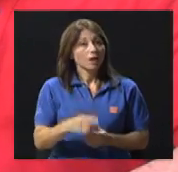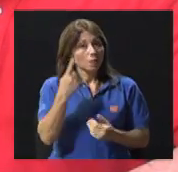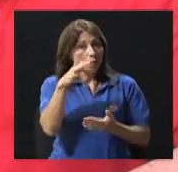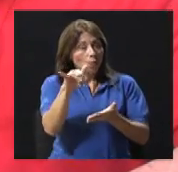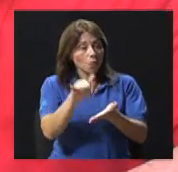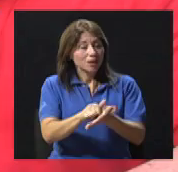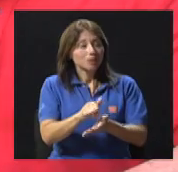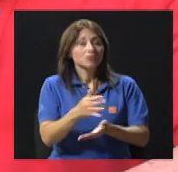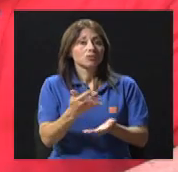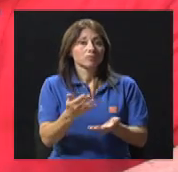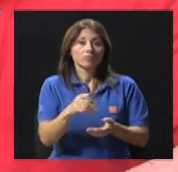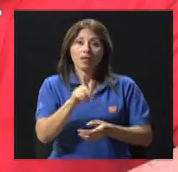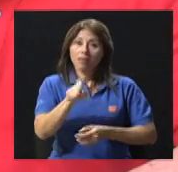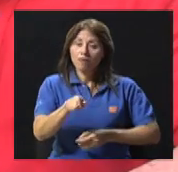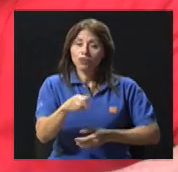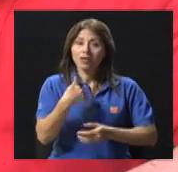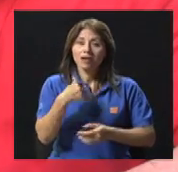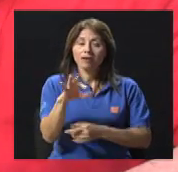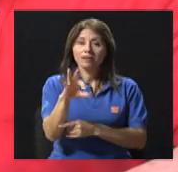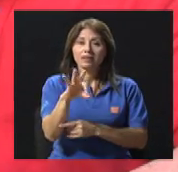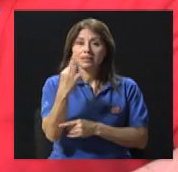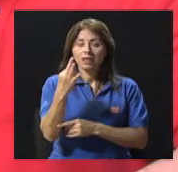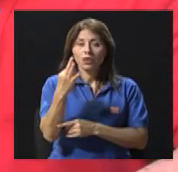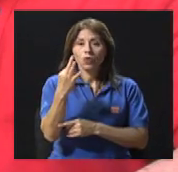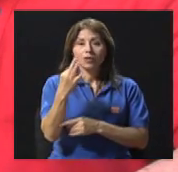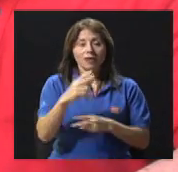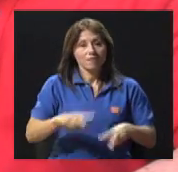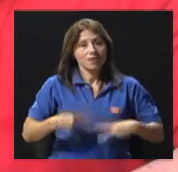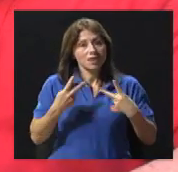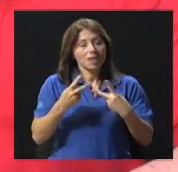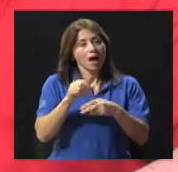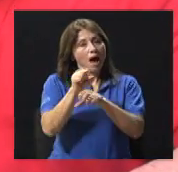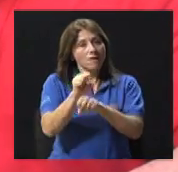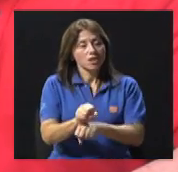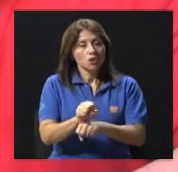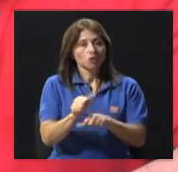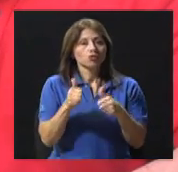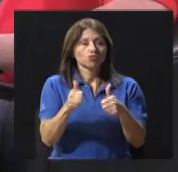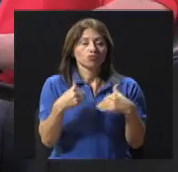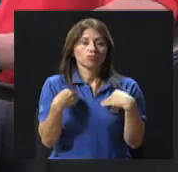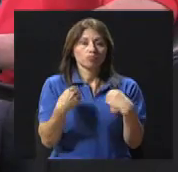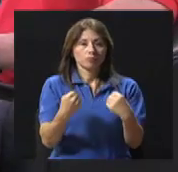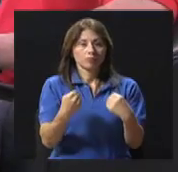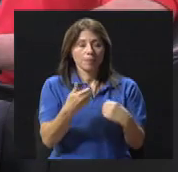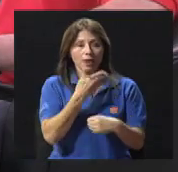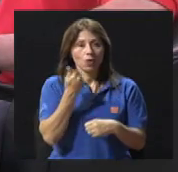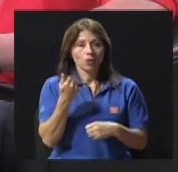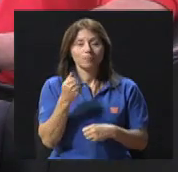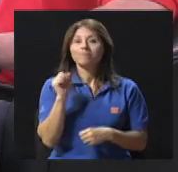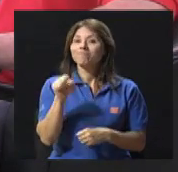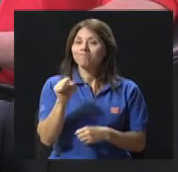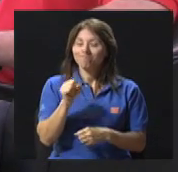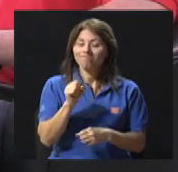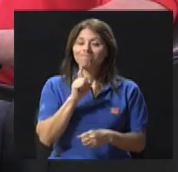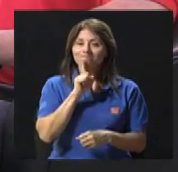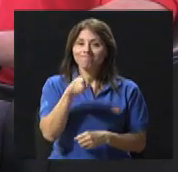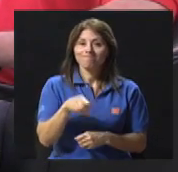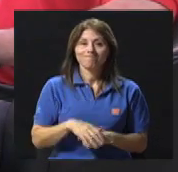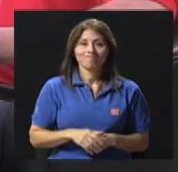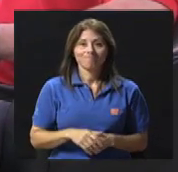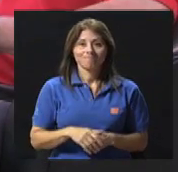tener estilos de vida que me permitan tener una mejor salud, ¿cierto? Definitivamente. Sí.